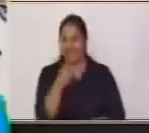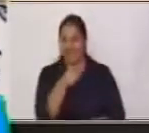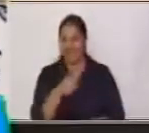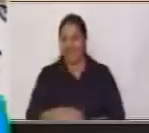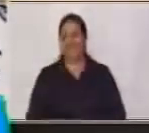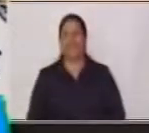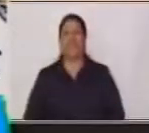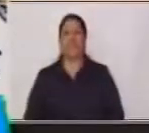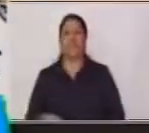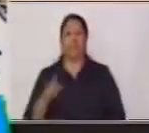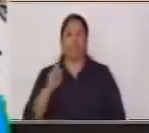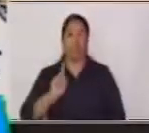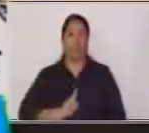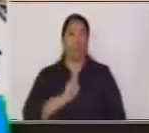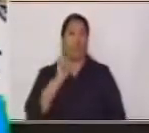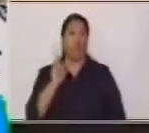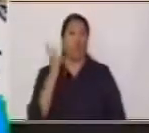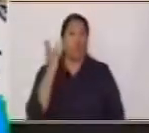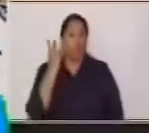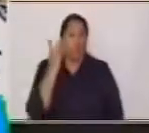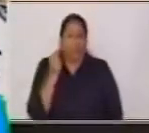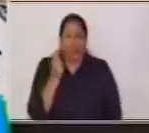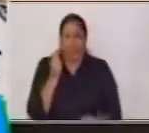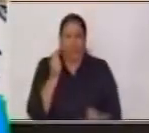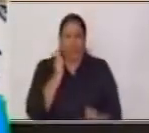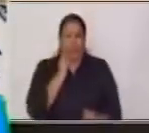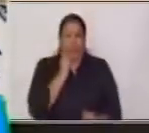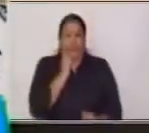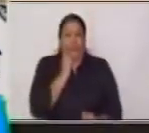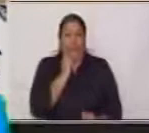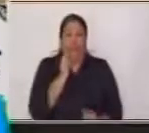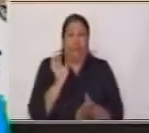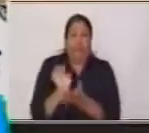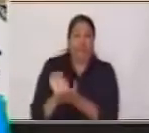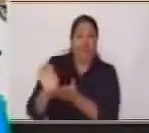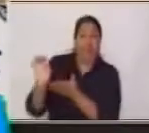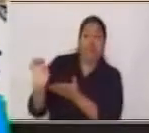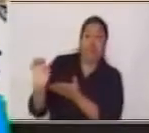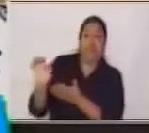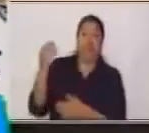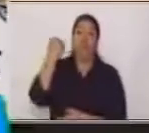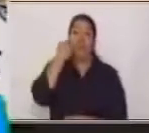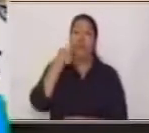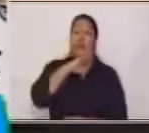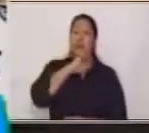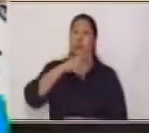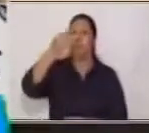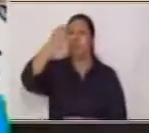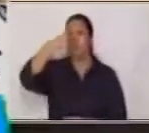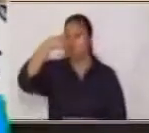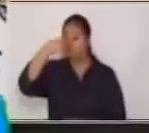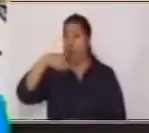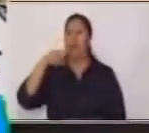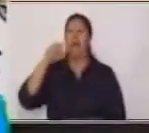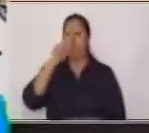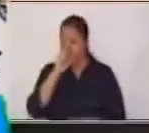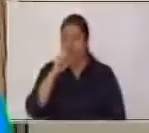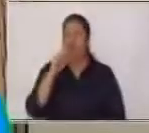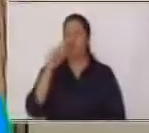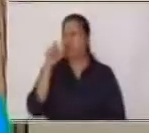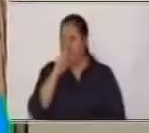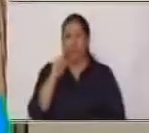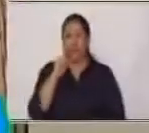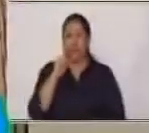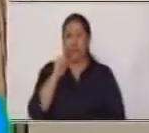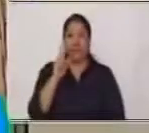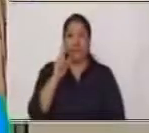ácido Edito enfermedades Como el catarro Y la gripe Cuando hay fiebre